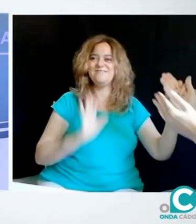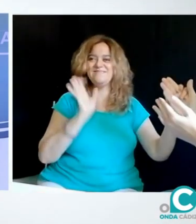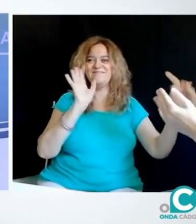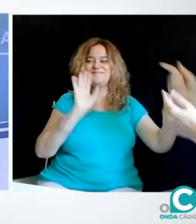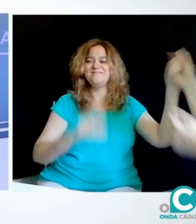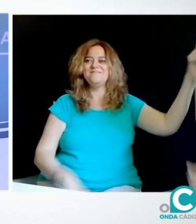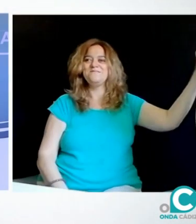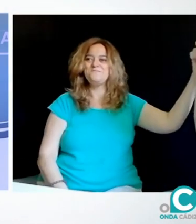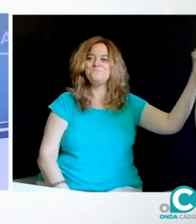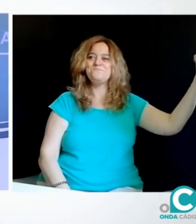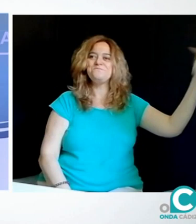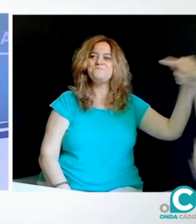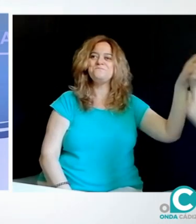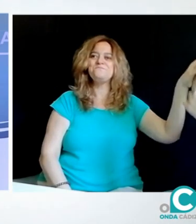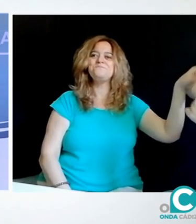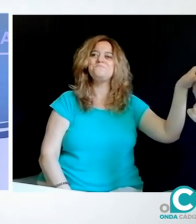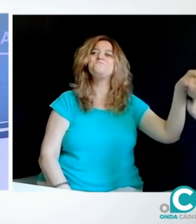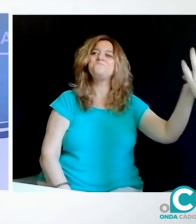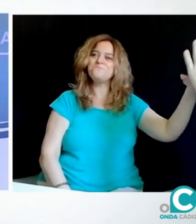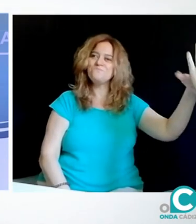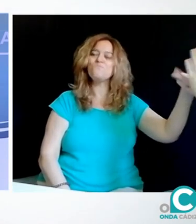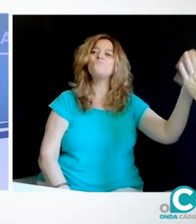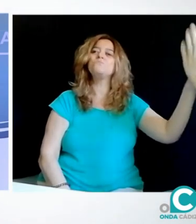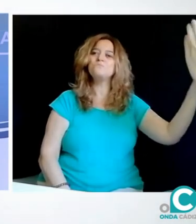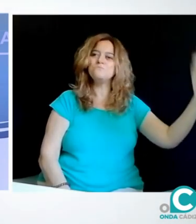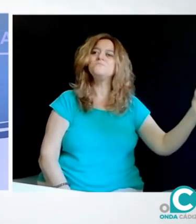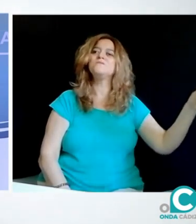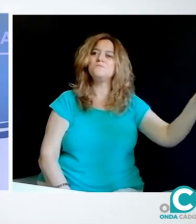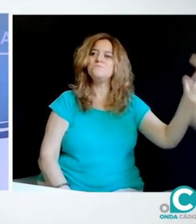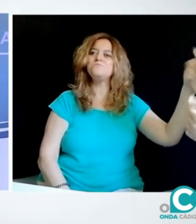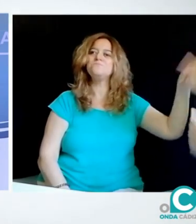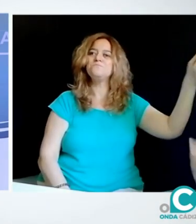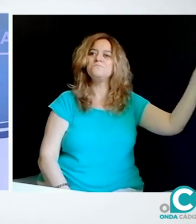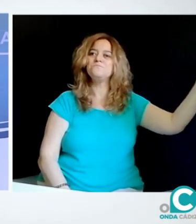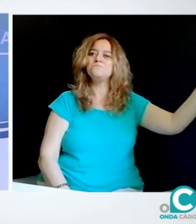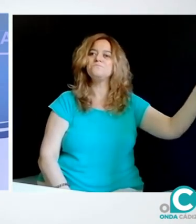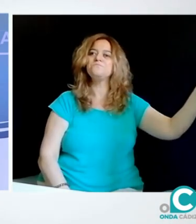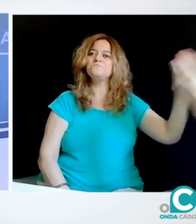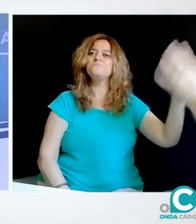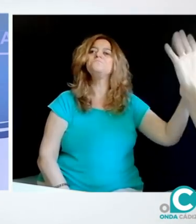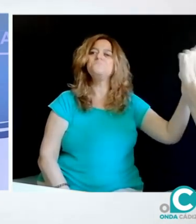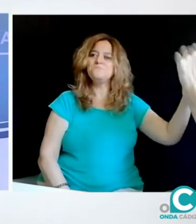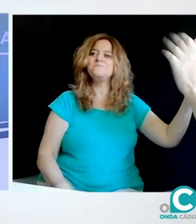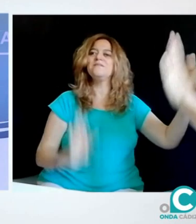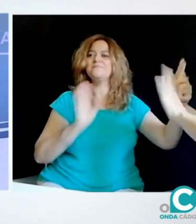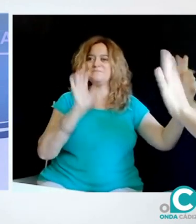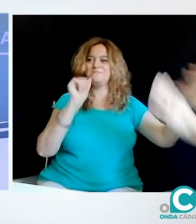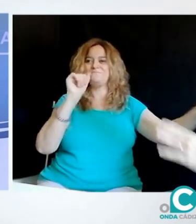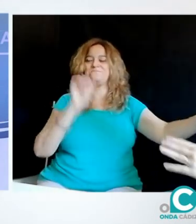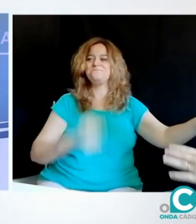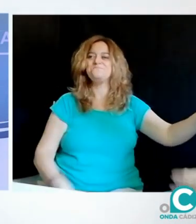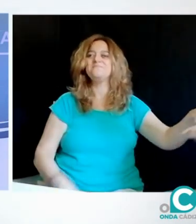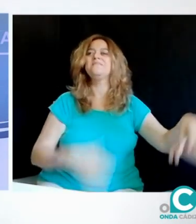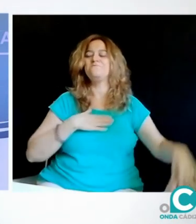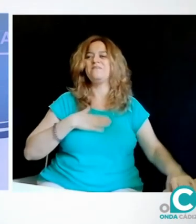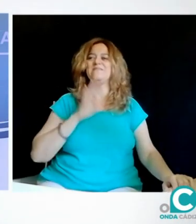Andalucía, y también a Marta, en este caso, es intérprete. Muchísimas gracias y un placer haber compartido este ratito en el Mirador. Que tengáis un buen día.